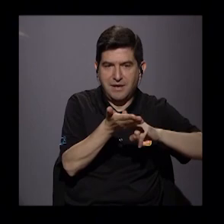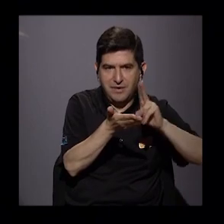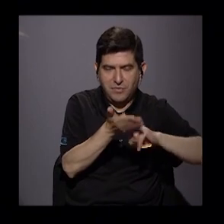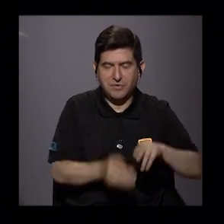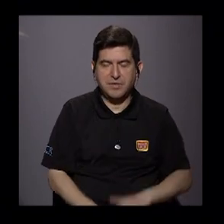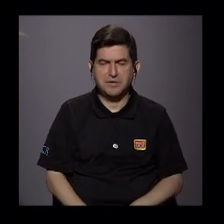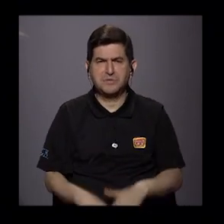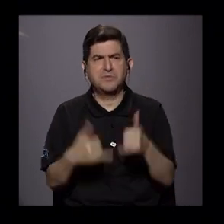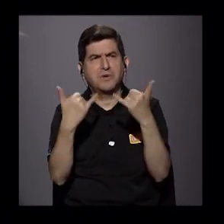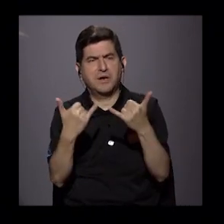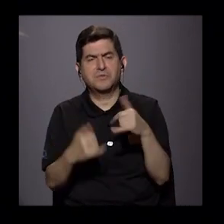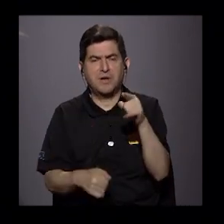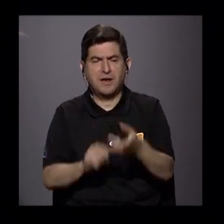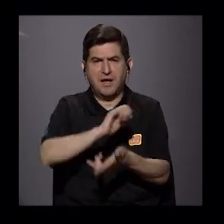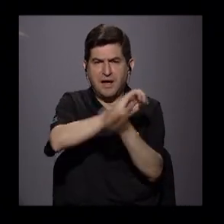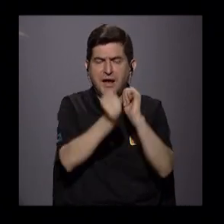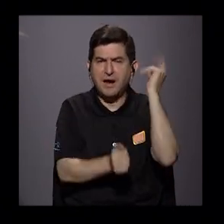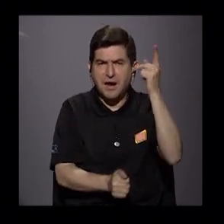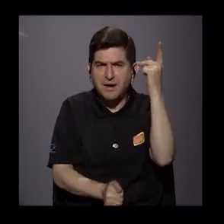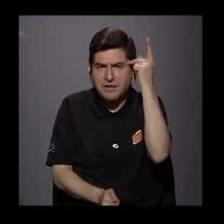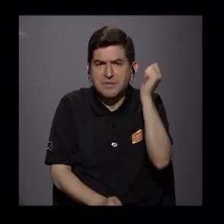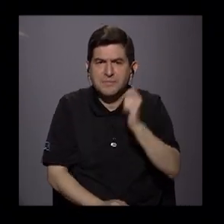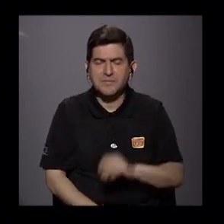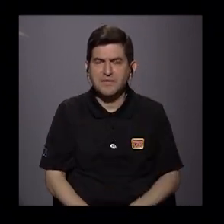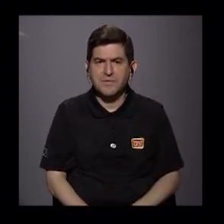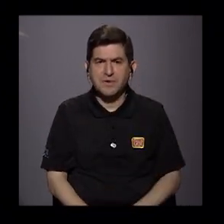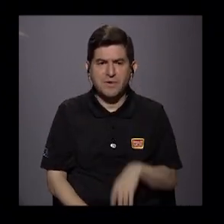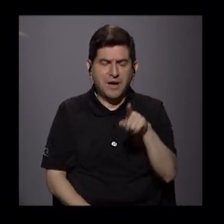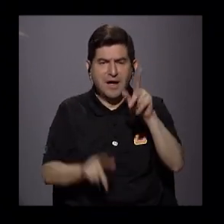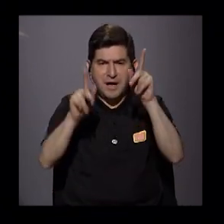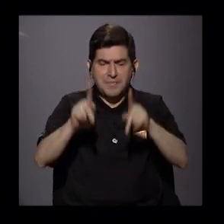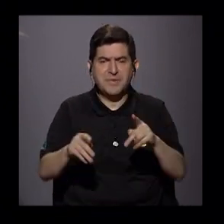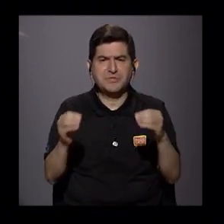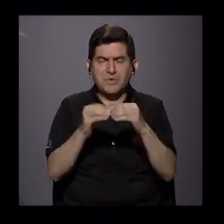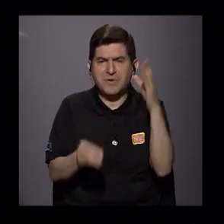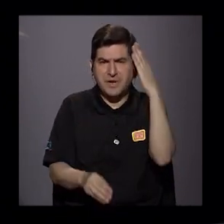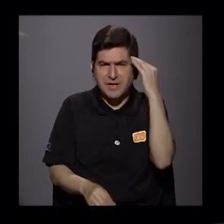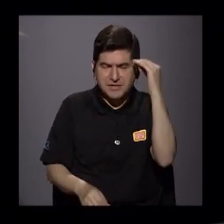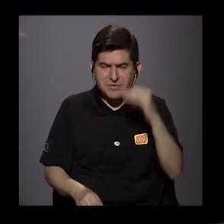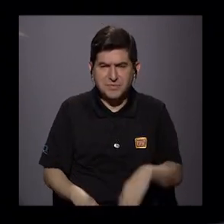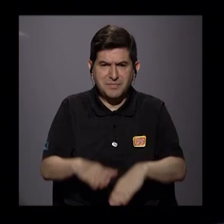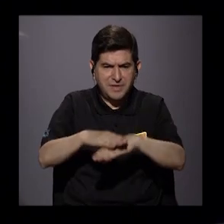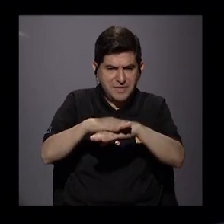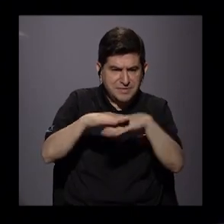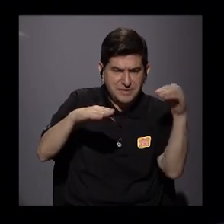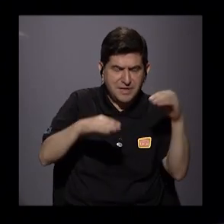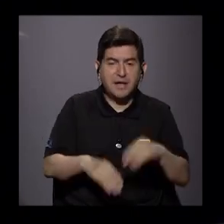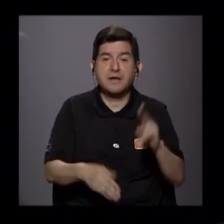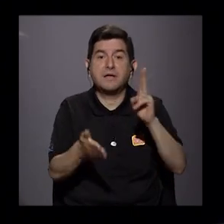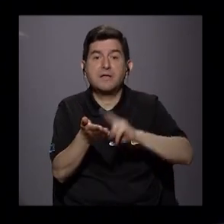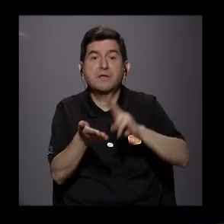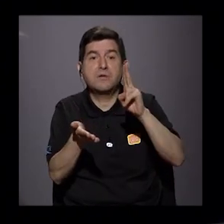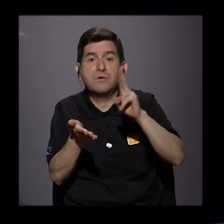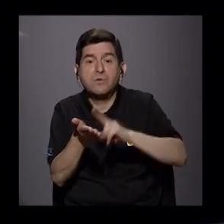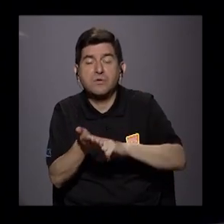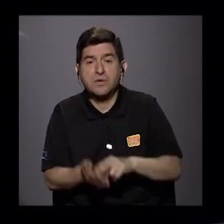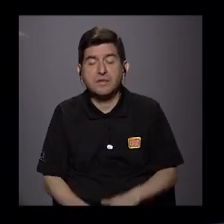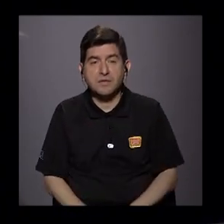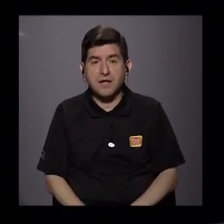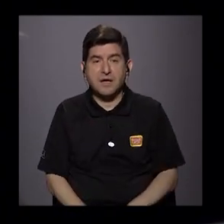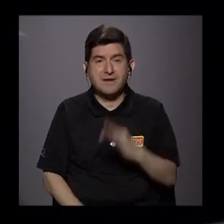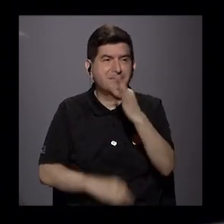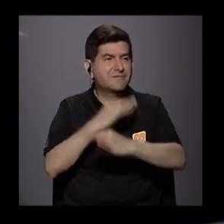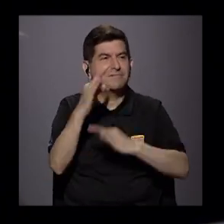él en estos días hacía cambios de políticas donde estaba sacando a las personas más experimentadas para hacer contrataciones de